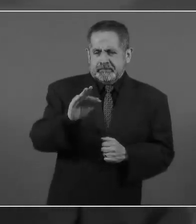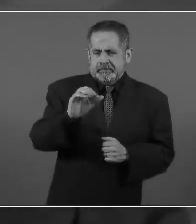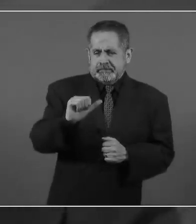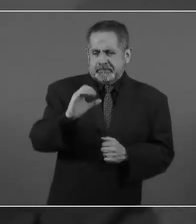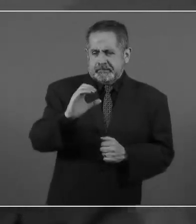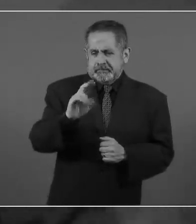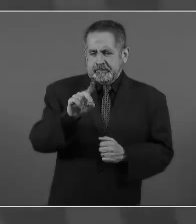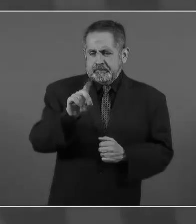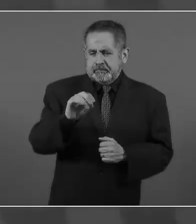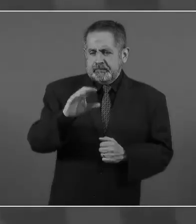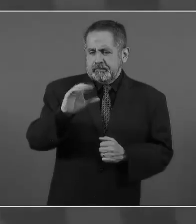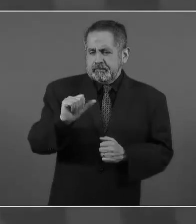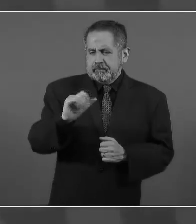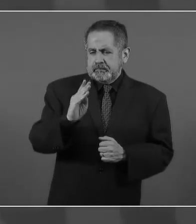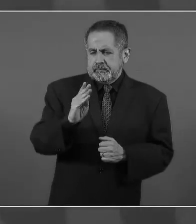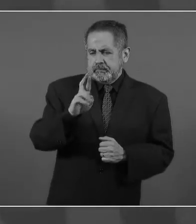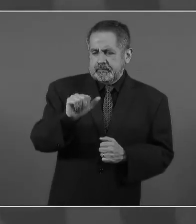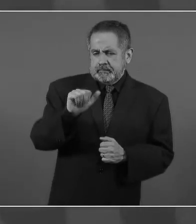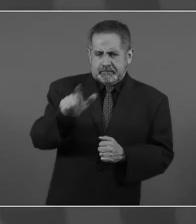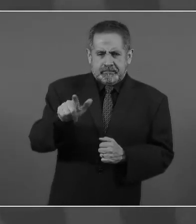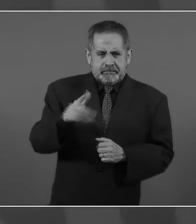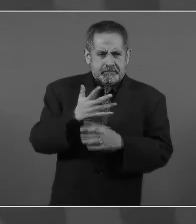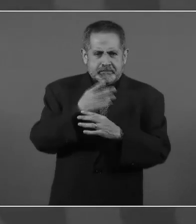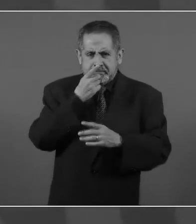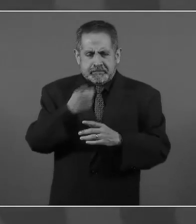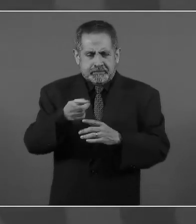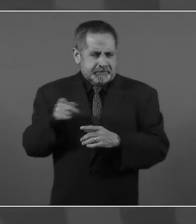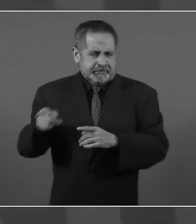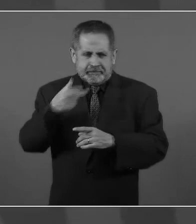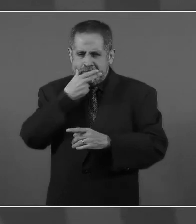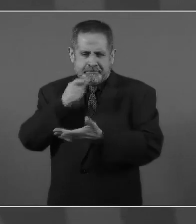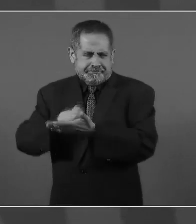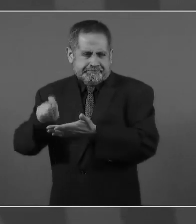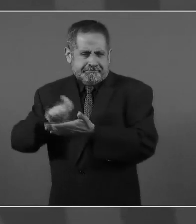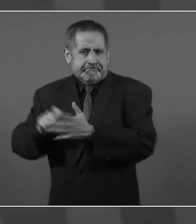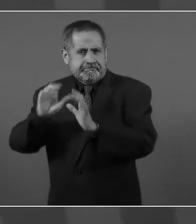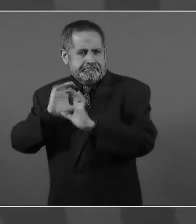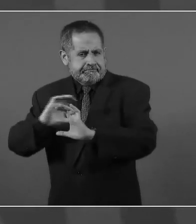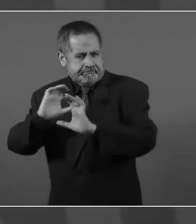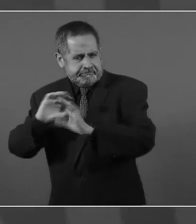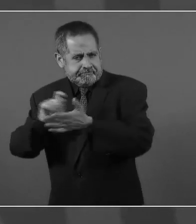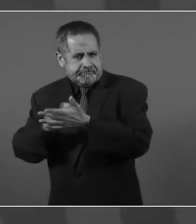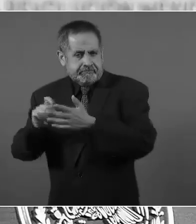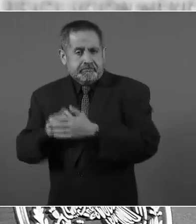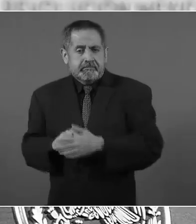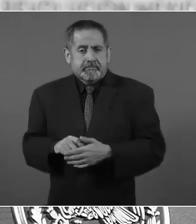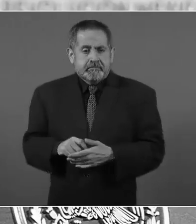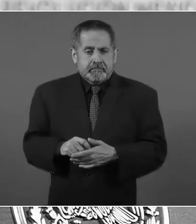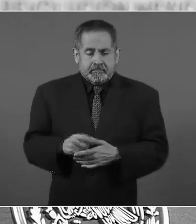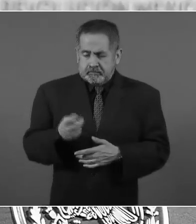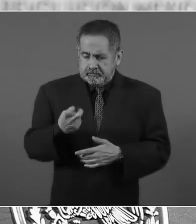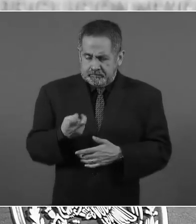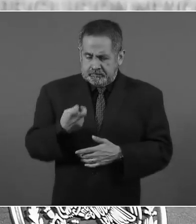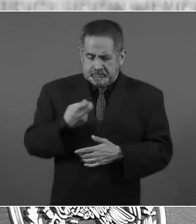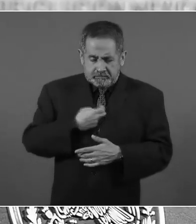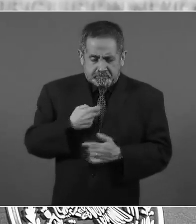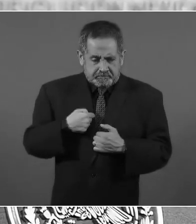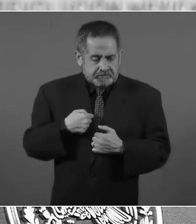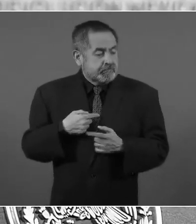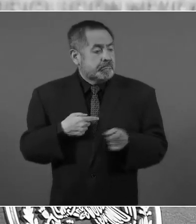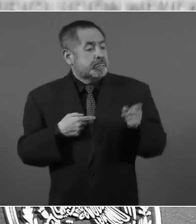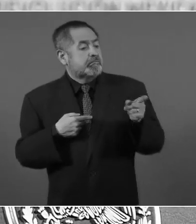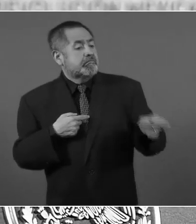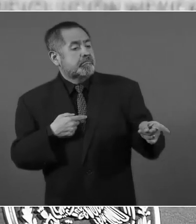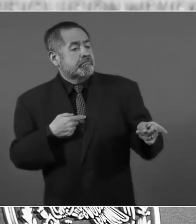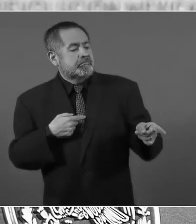en su canción, eso es lo que sostengo, pobrecitos,